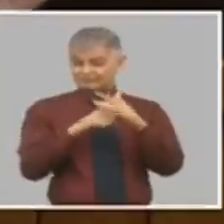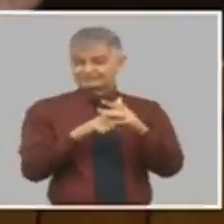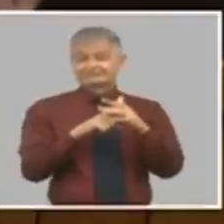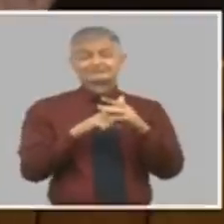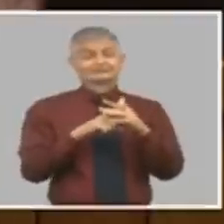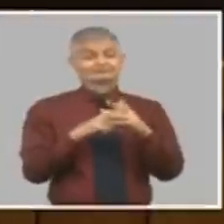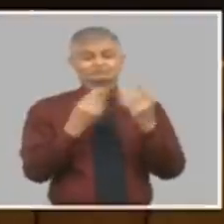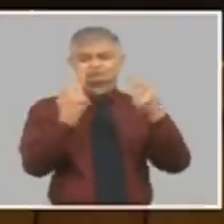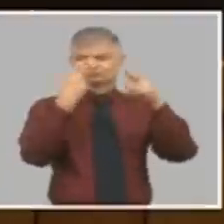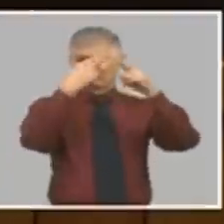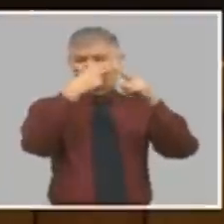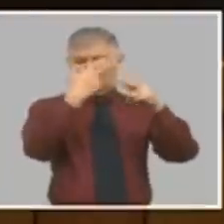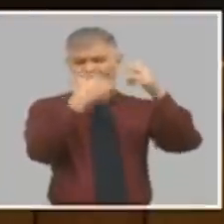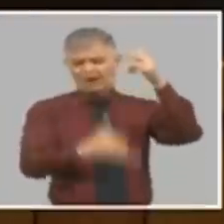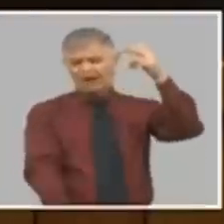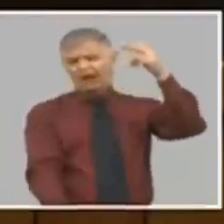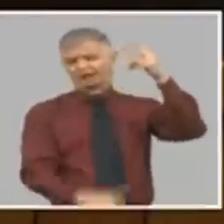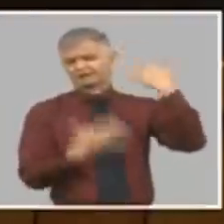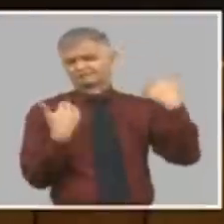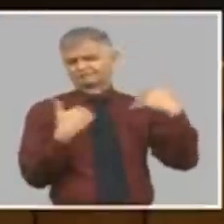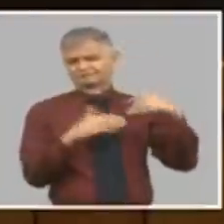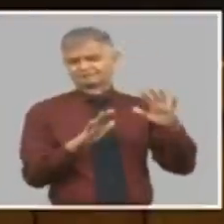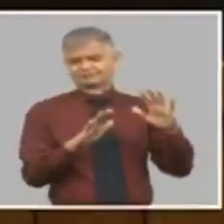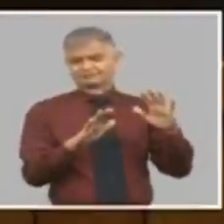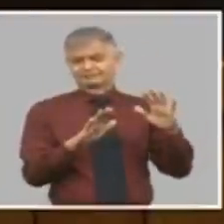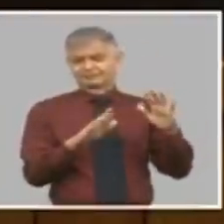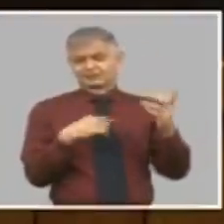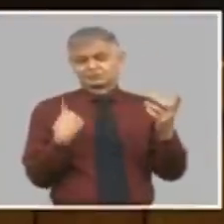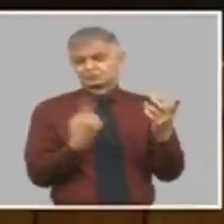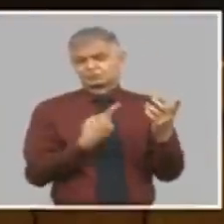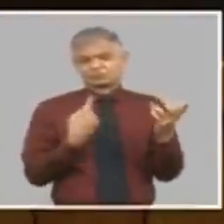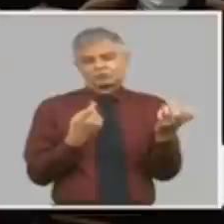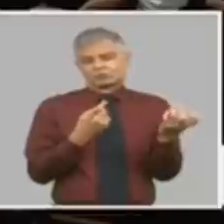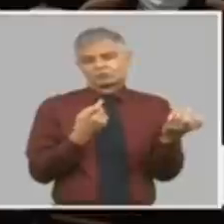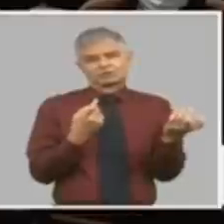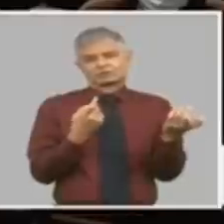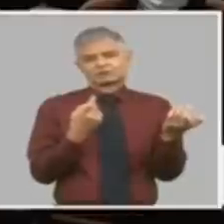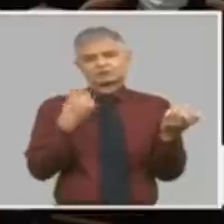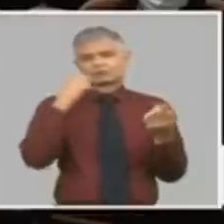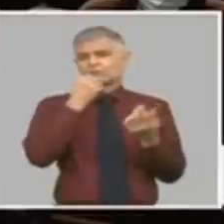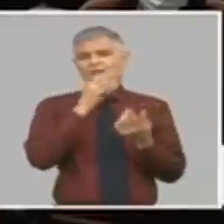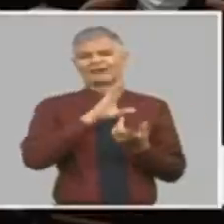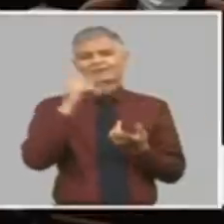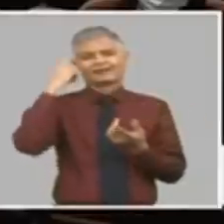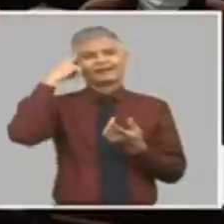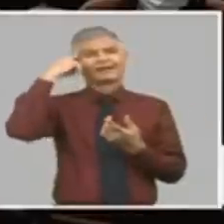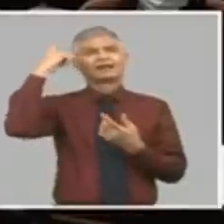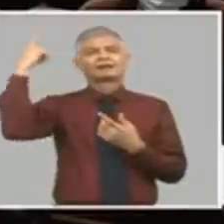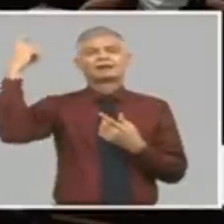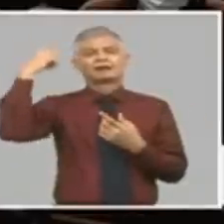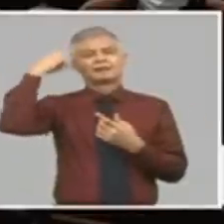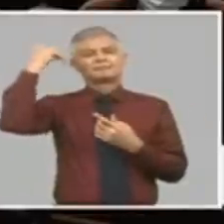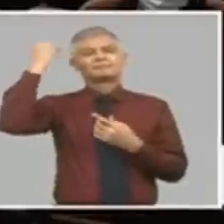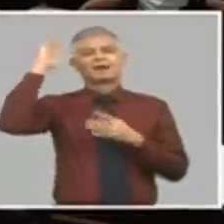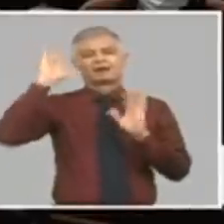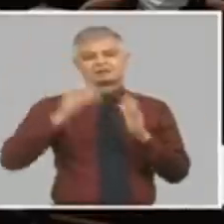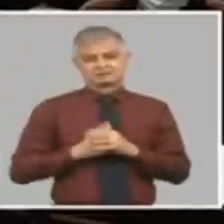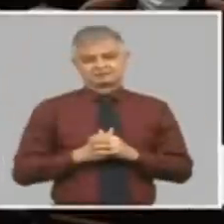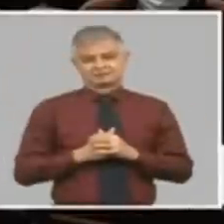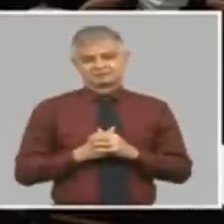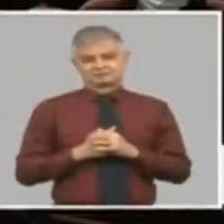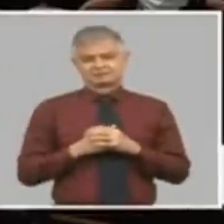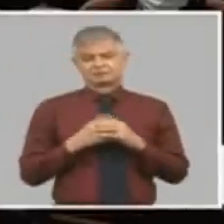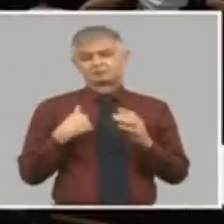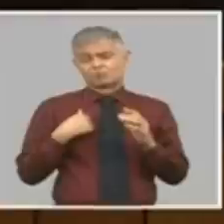es tan larga que yo creo que no somos capaces de imaginárnoslas todas. Y voy a poner un grupo